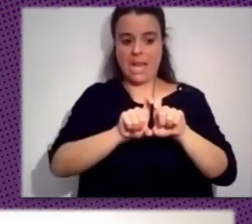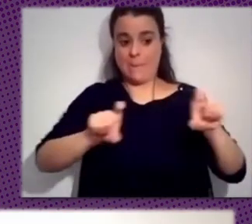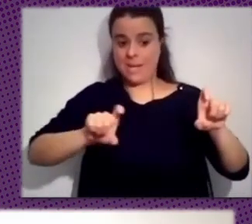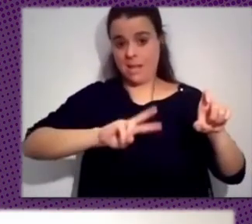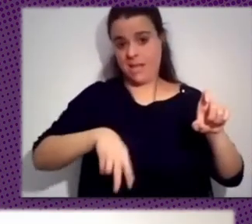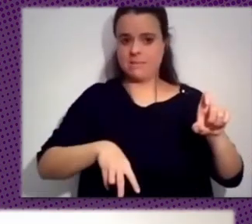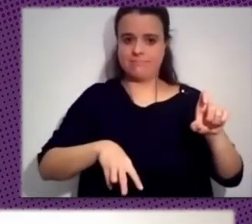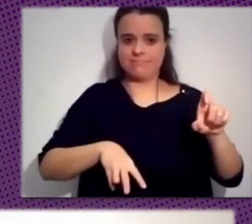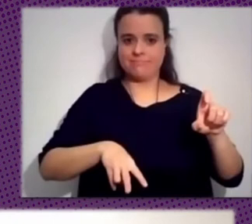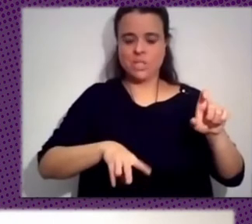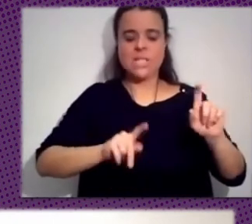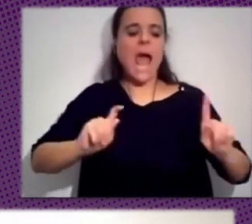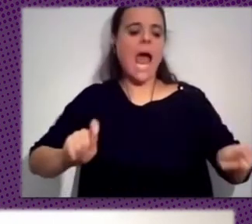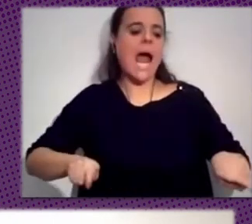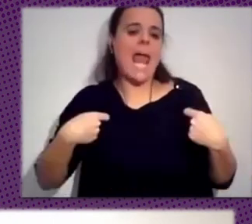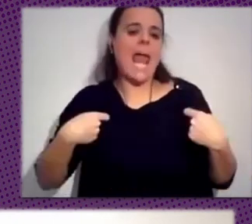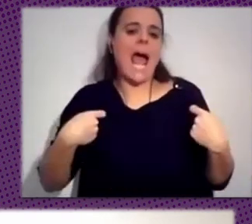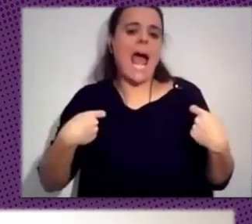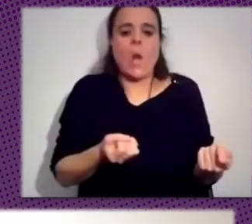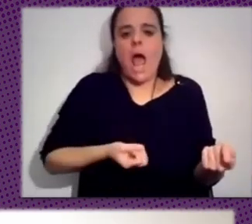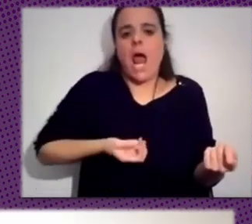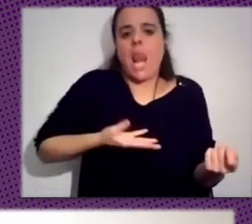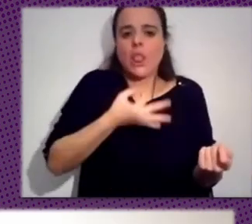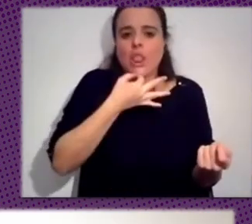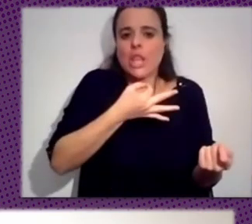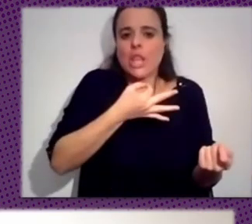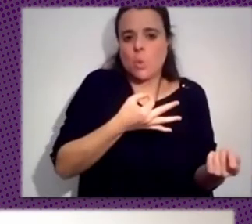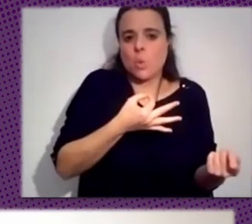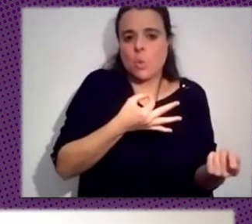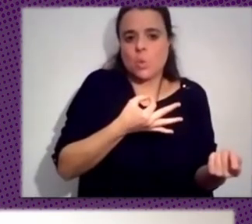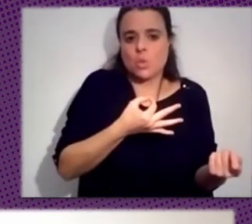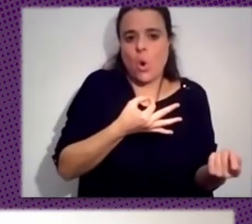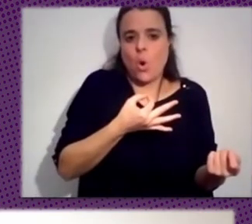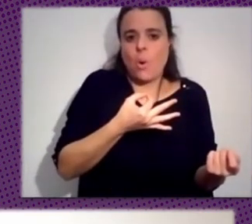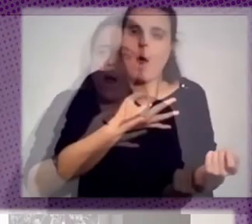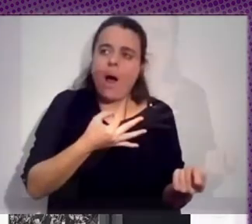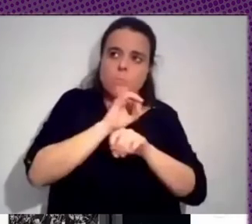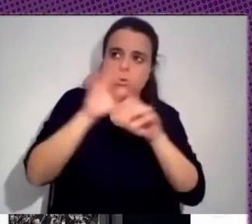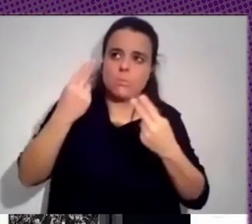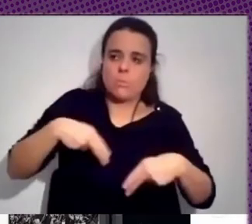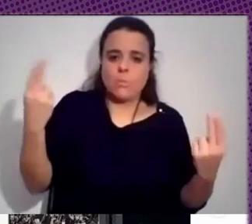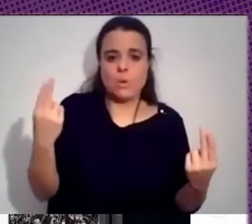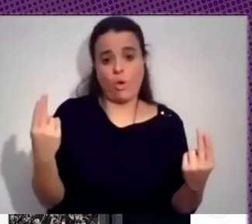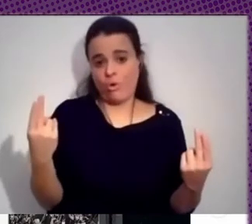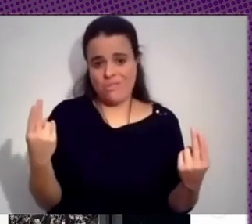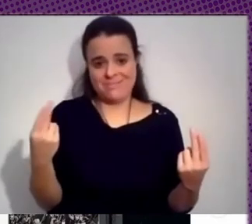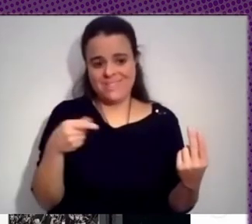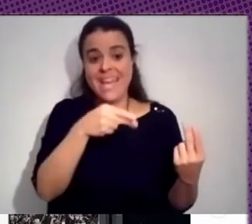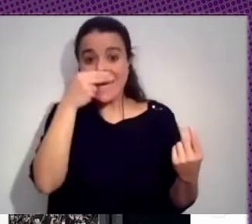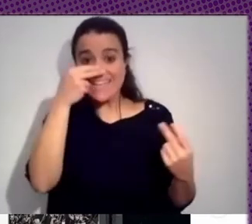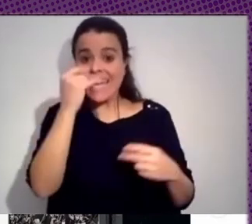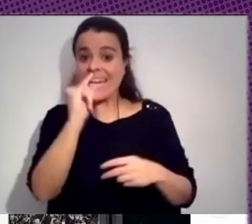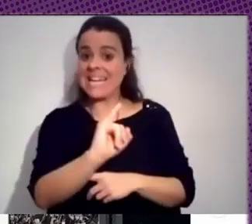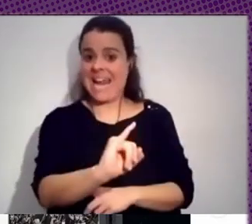espontáneo que quieran colocar un discurso u otro en la arena pública, porque ellos están interesados en que las